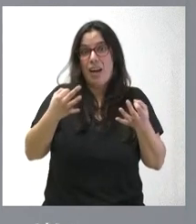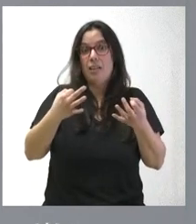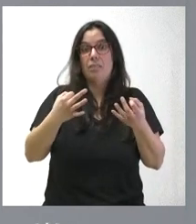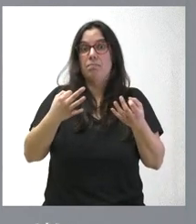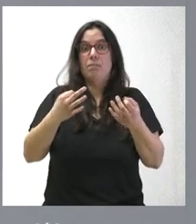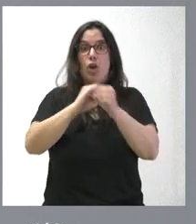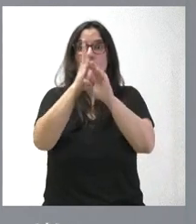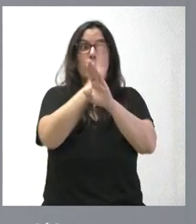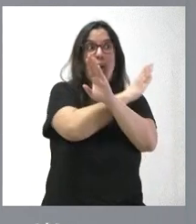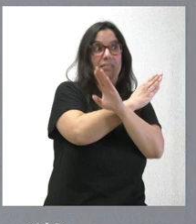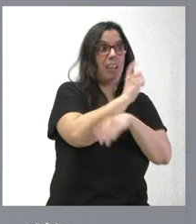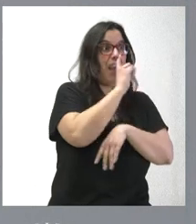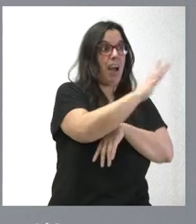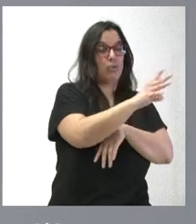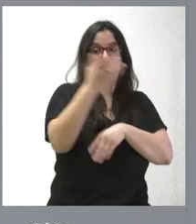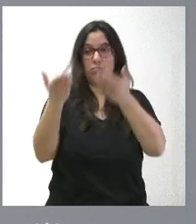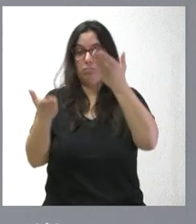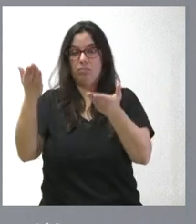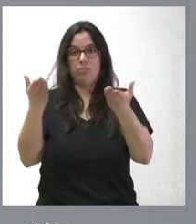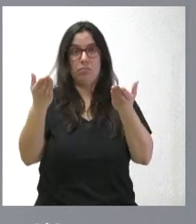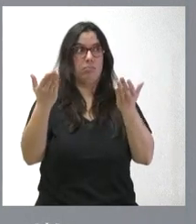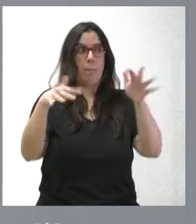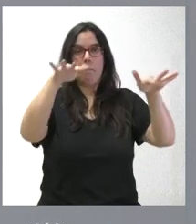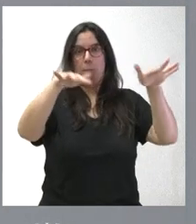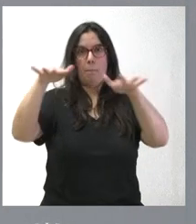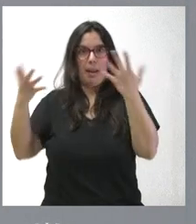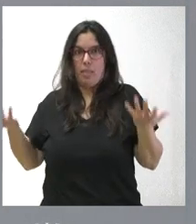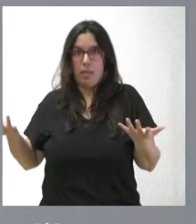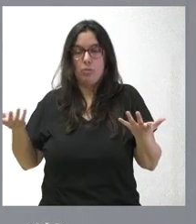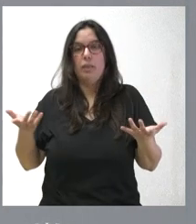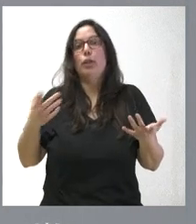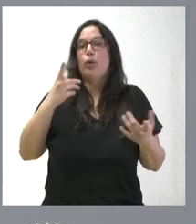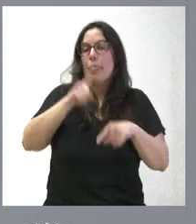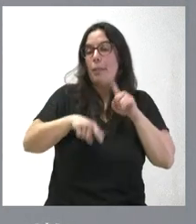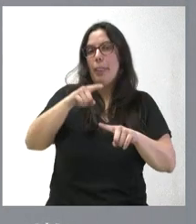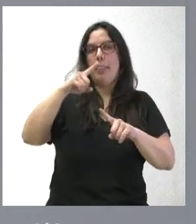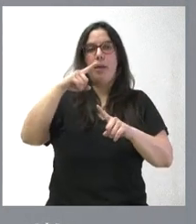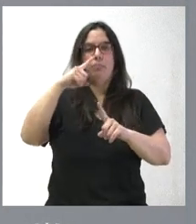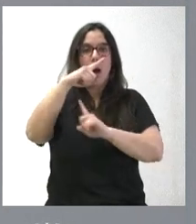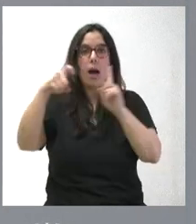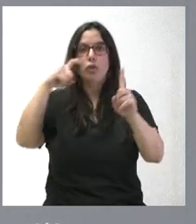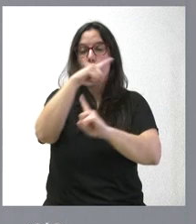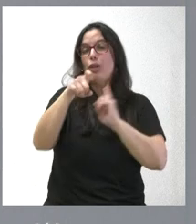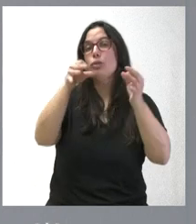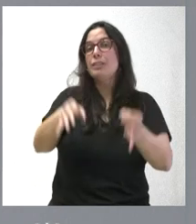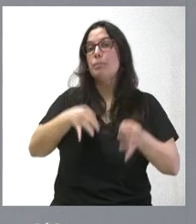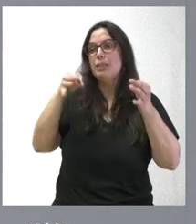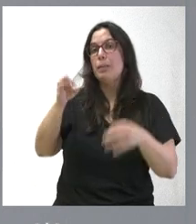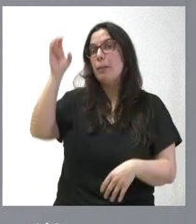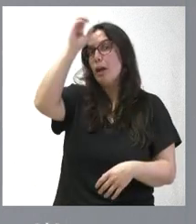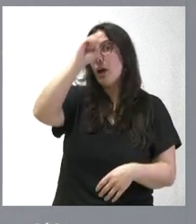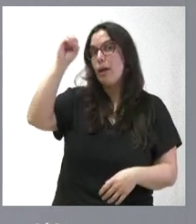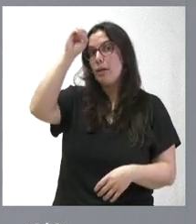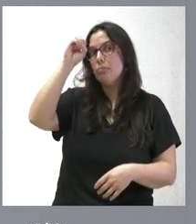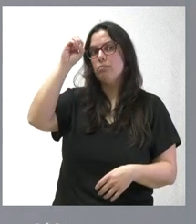prepandemias de infecciones respiratorias agudas. Vamos a ir viendo en cada uno de los años y siempre teniendo en cuenta la opinión de los expertos, las